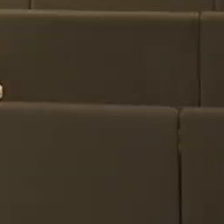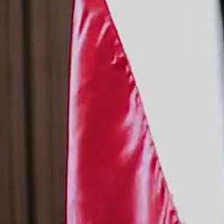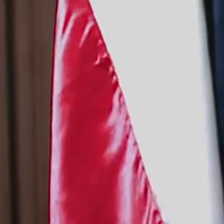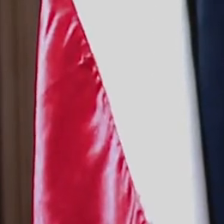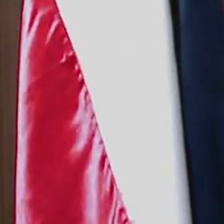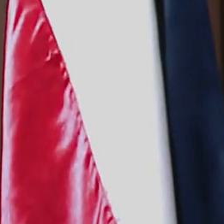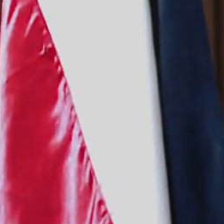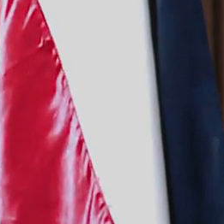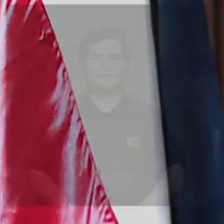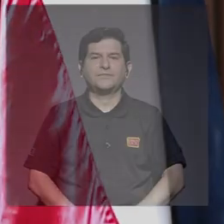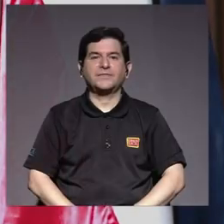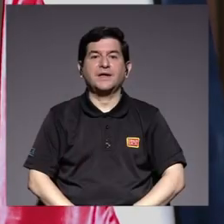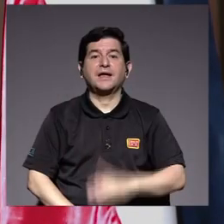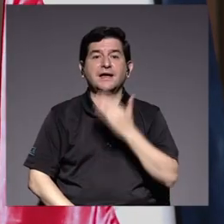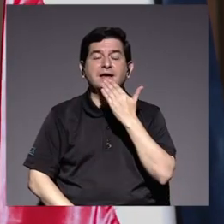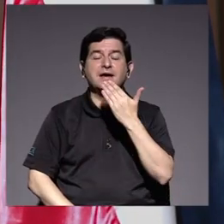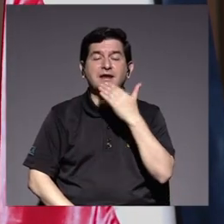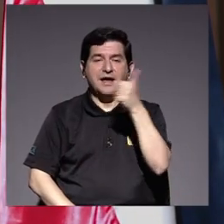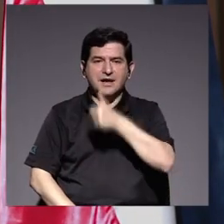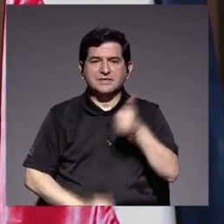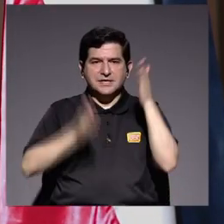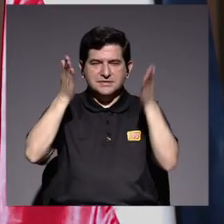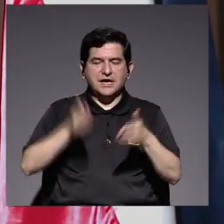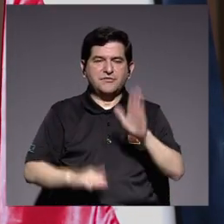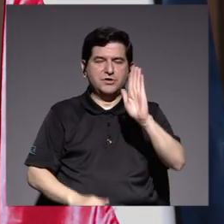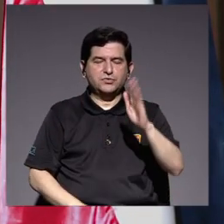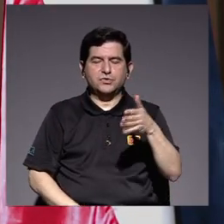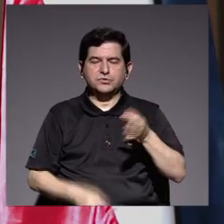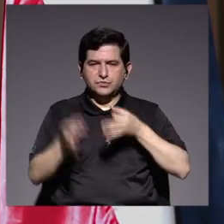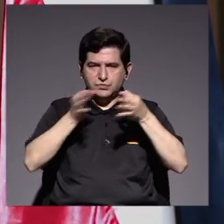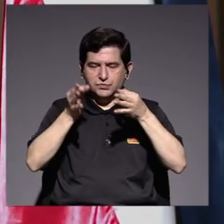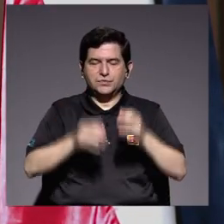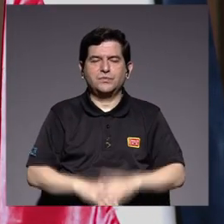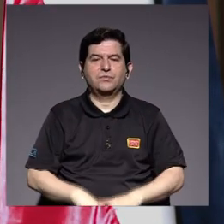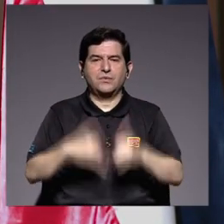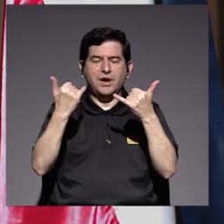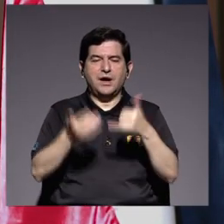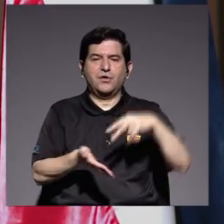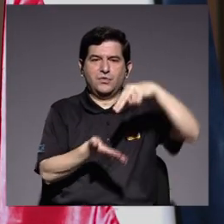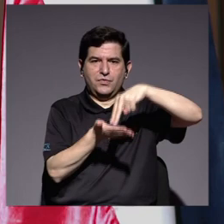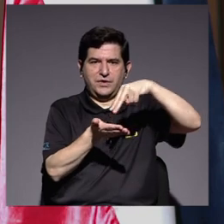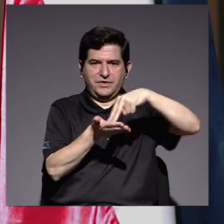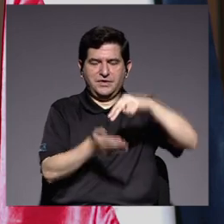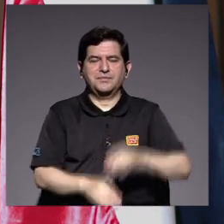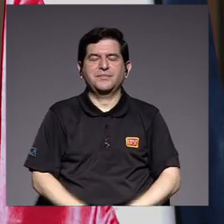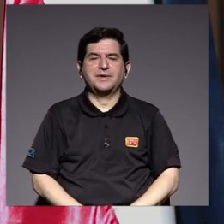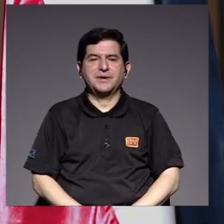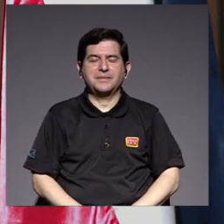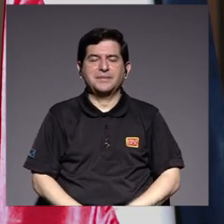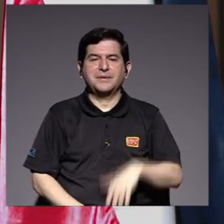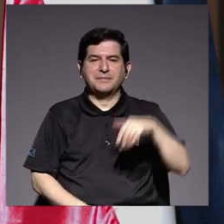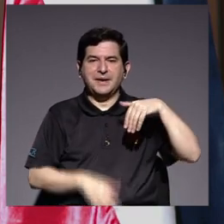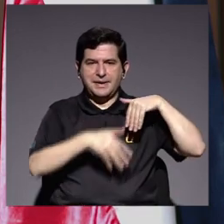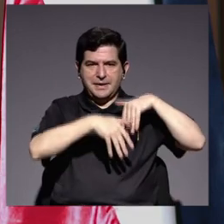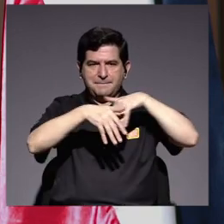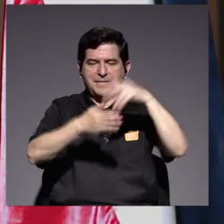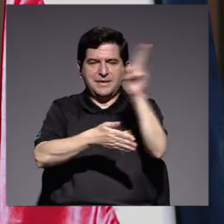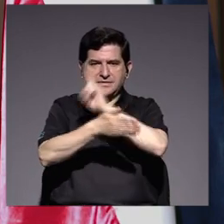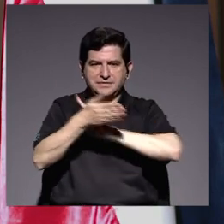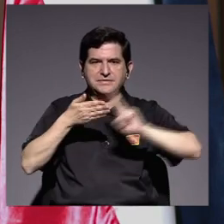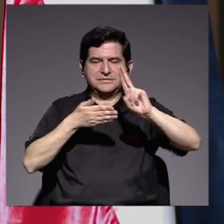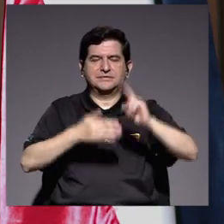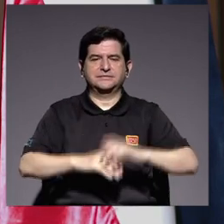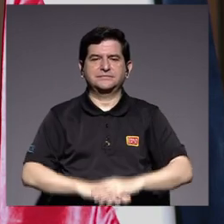le agradecemos al señor rector su exposición y a continuación le solicito ponerse de pie para entonar nuestra marcha universitaria